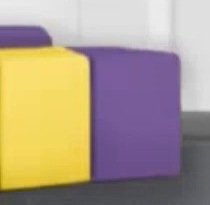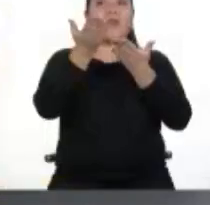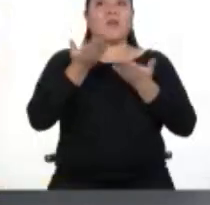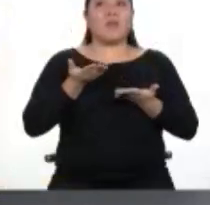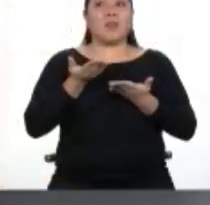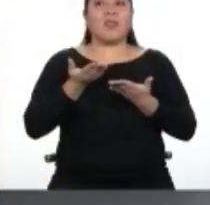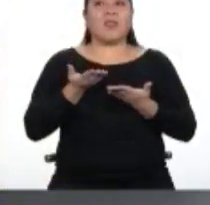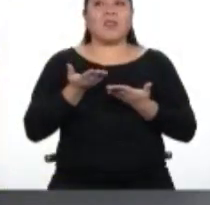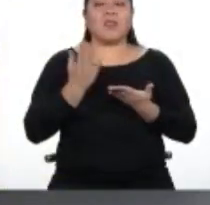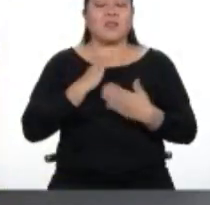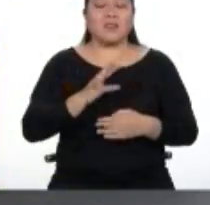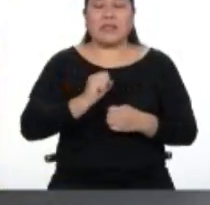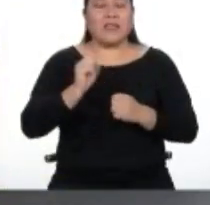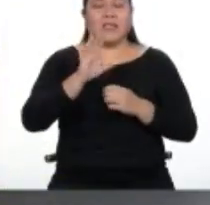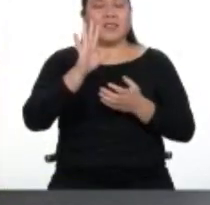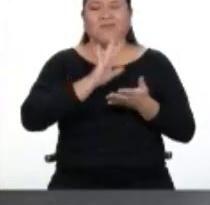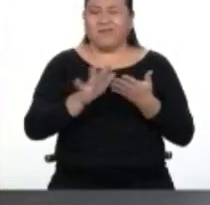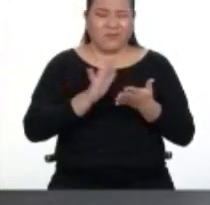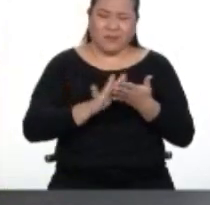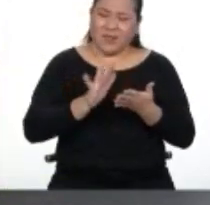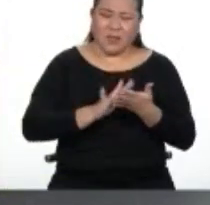no, no, perdón.